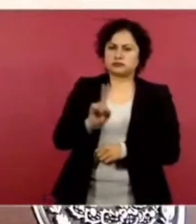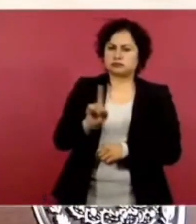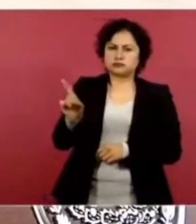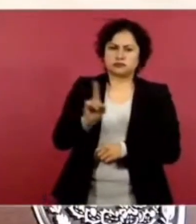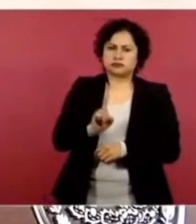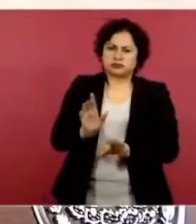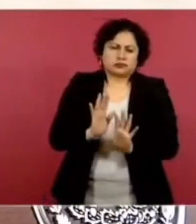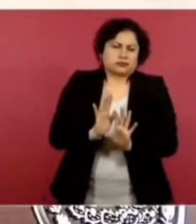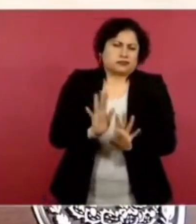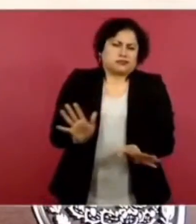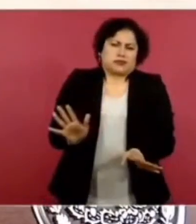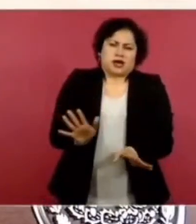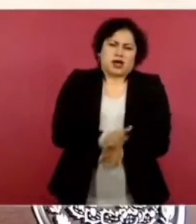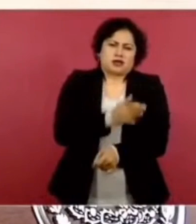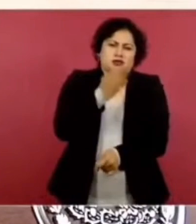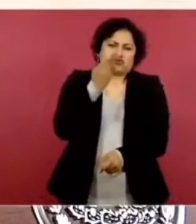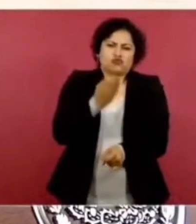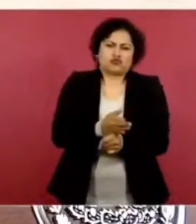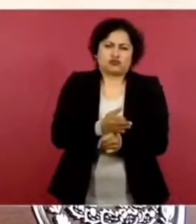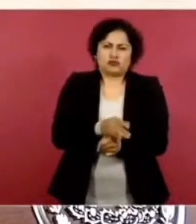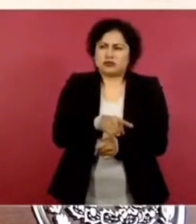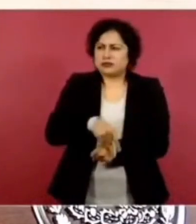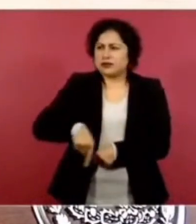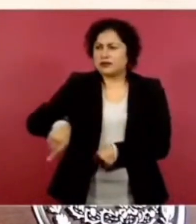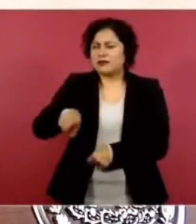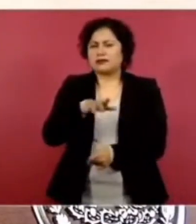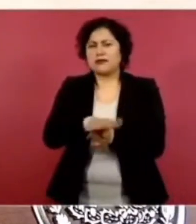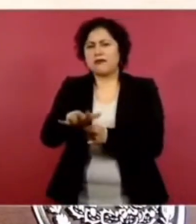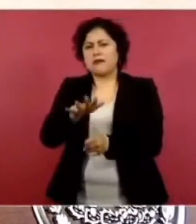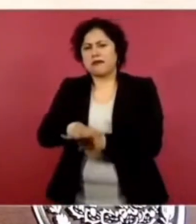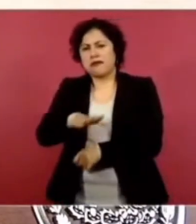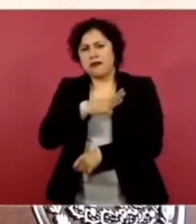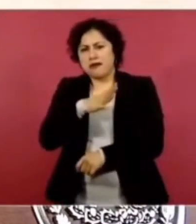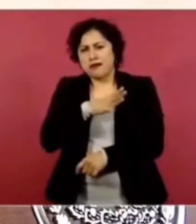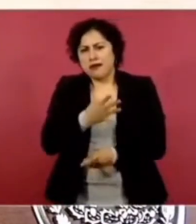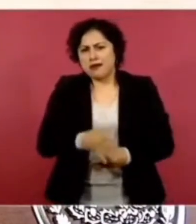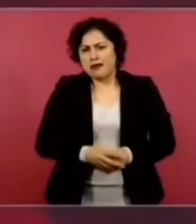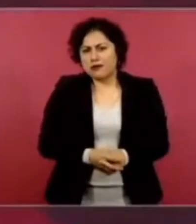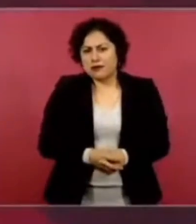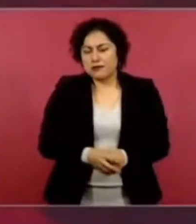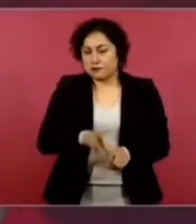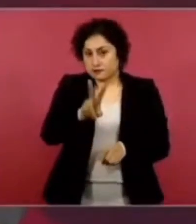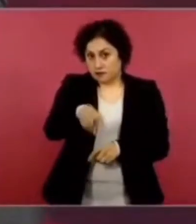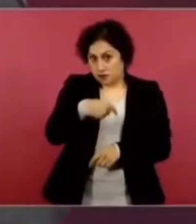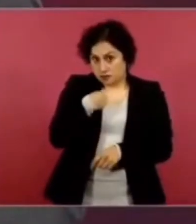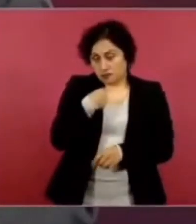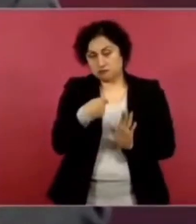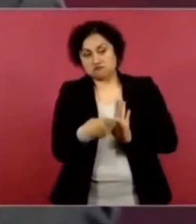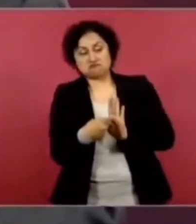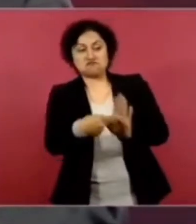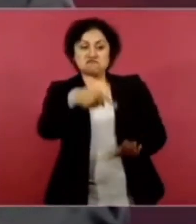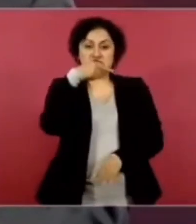presupuesto, no es para presumir, es sencillamente